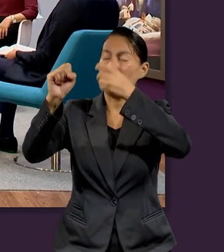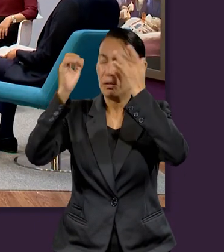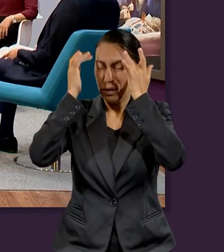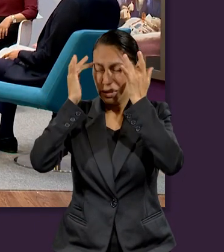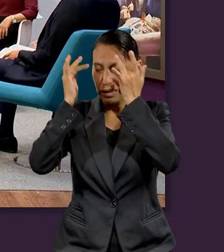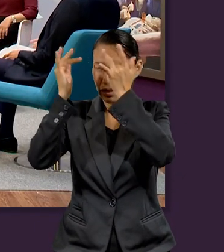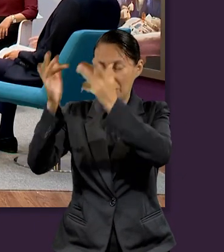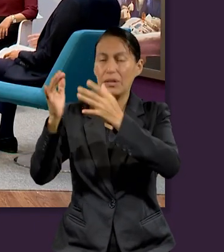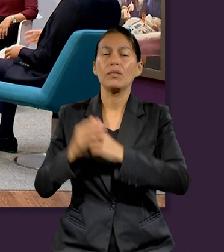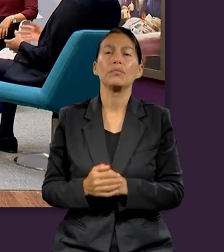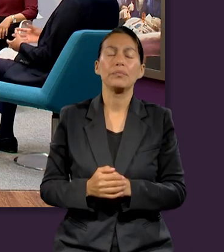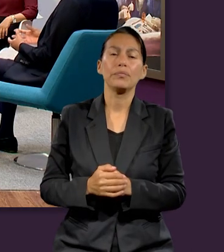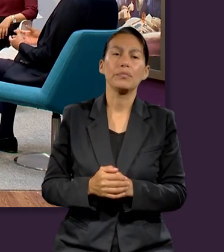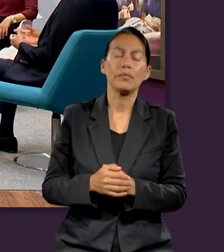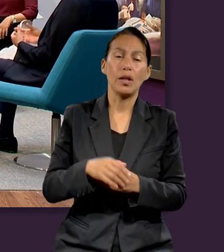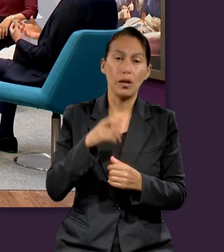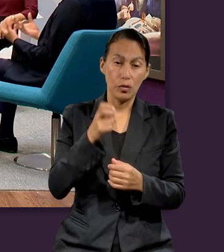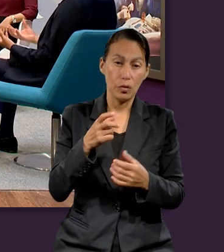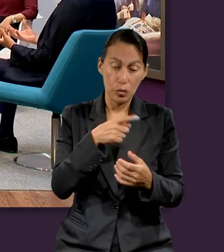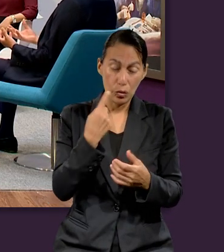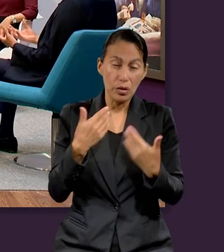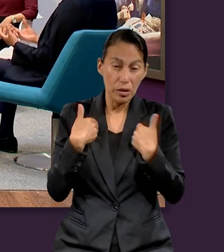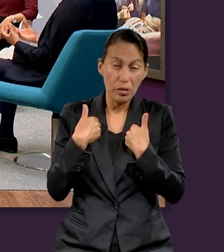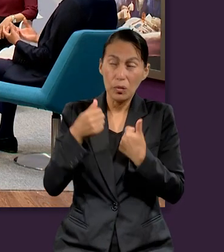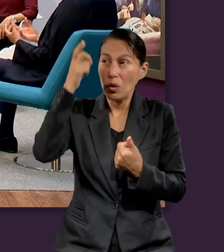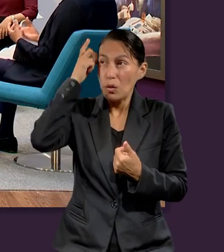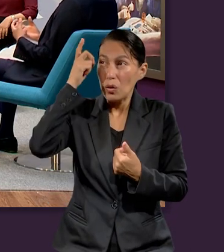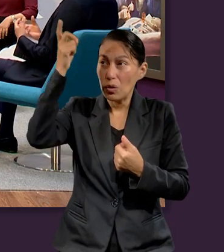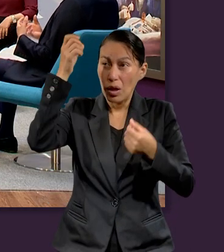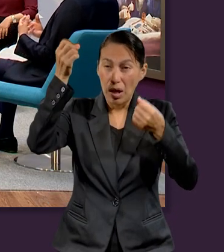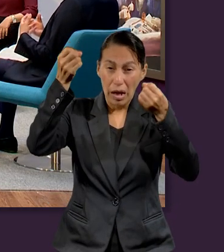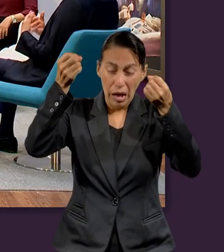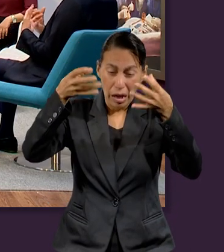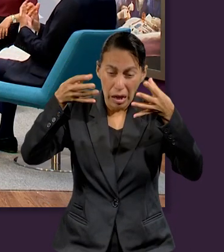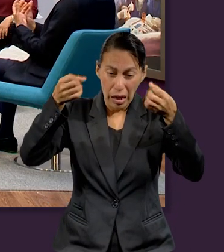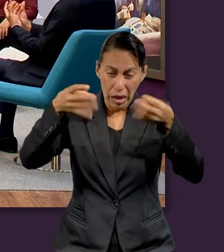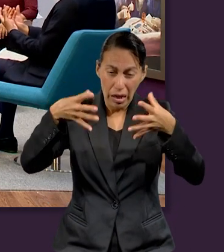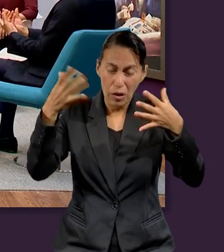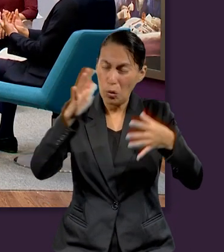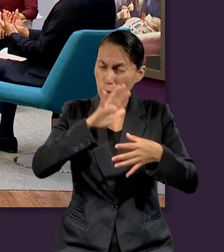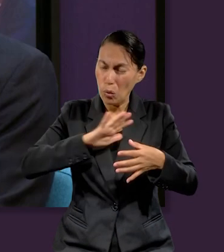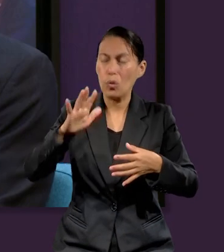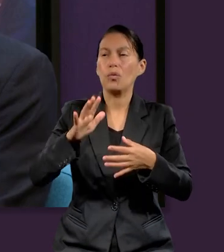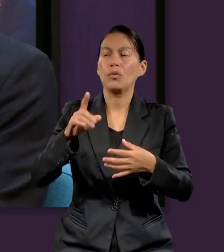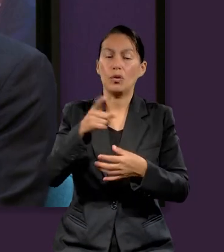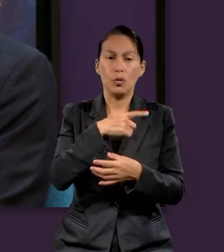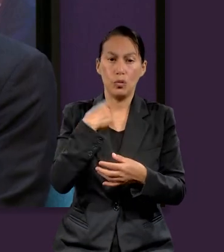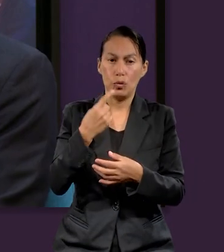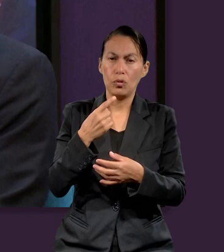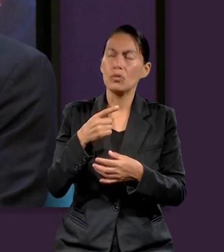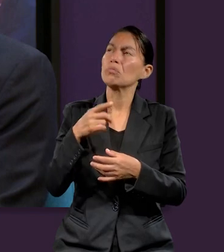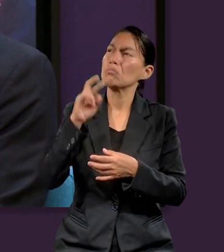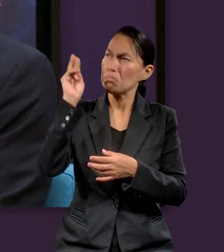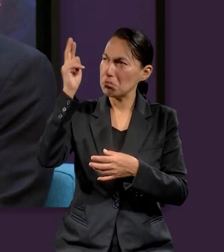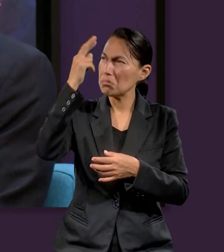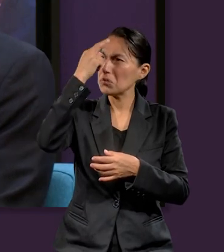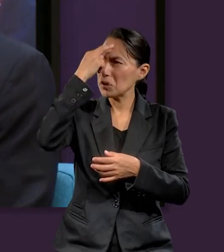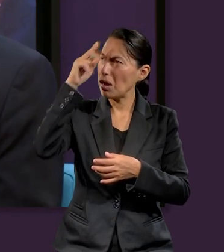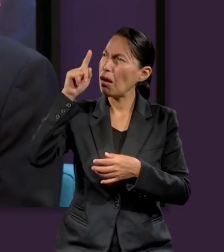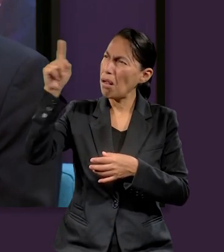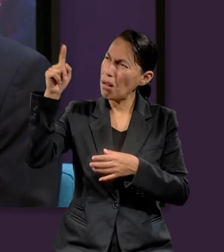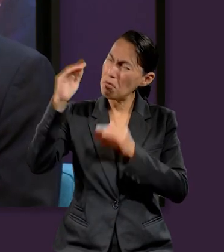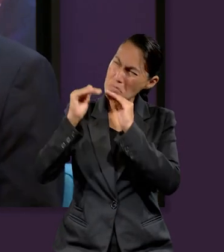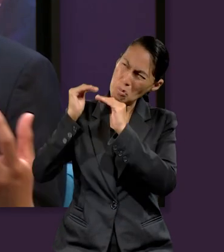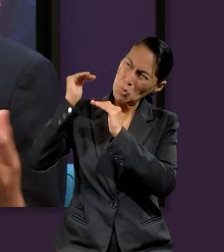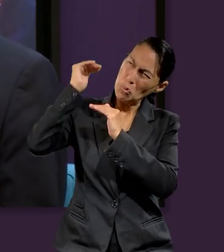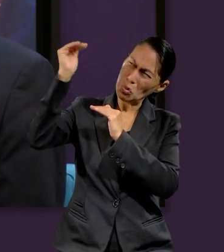ahí nos está hablando de que Dios es el Creador. Por lo tanto, Él merece nuestra adoración al reconocerlo como el